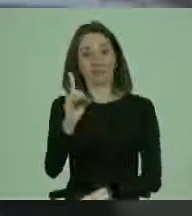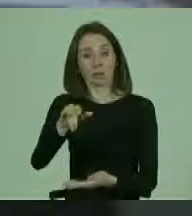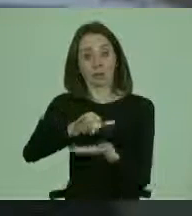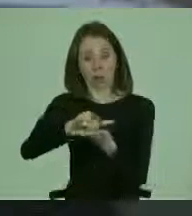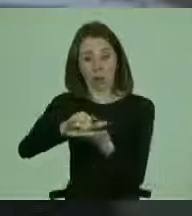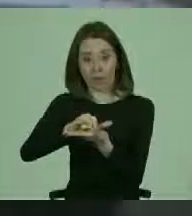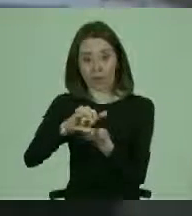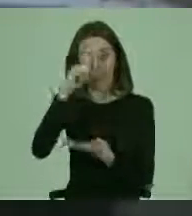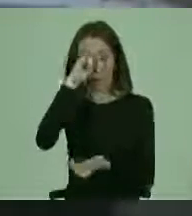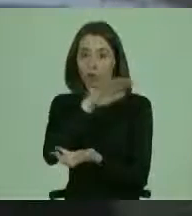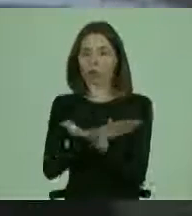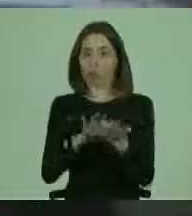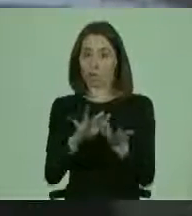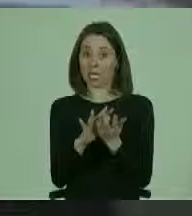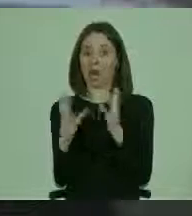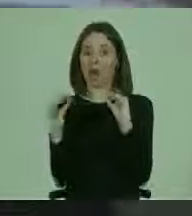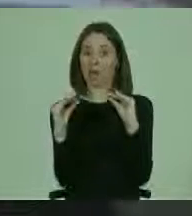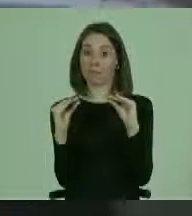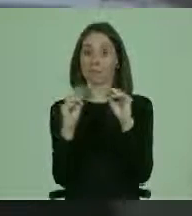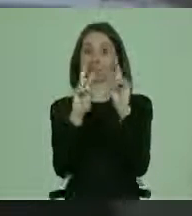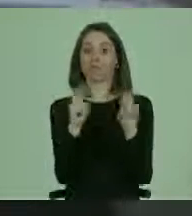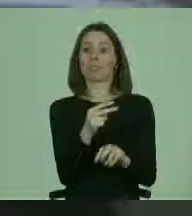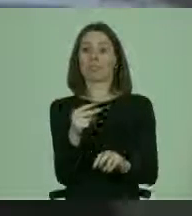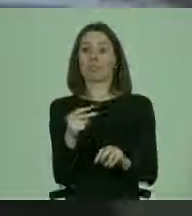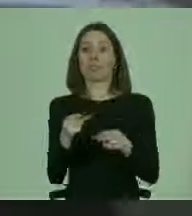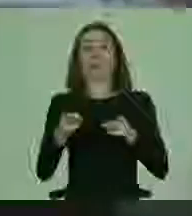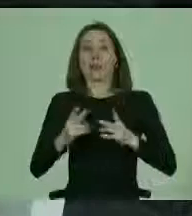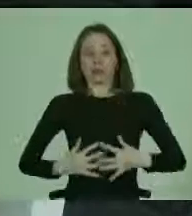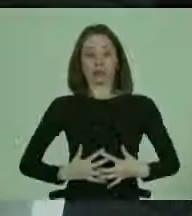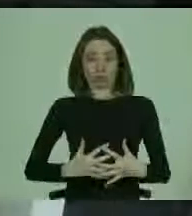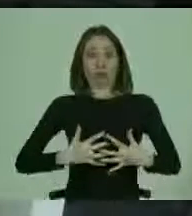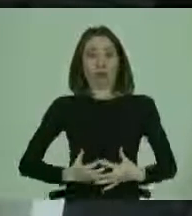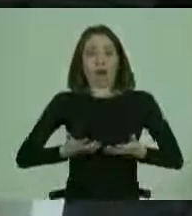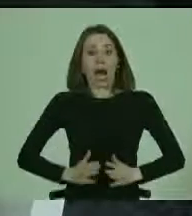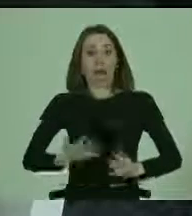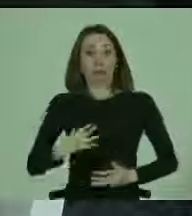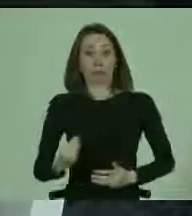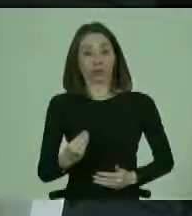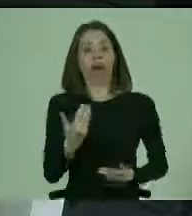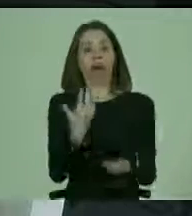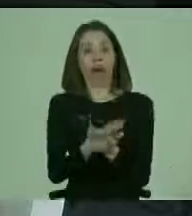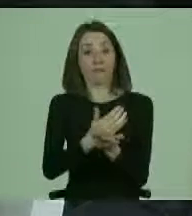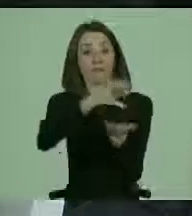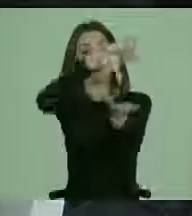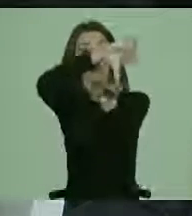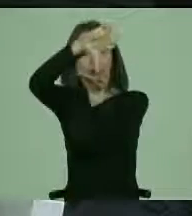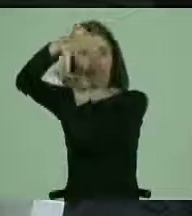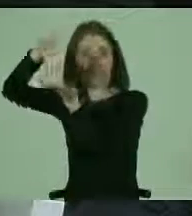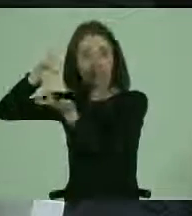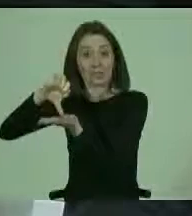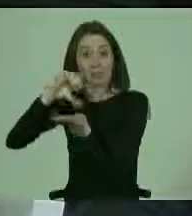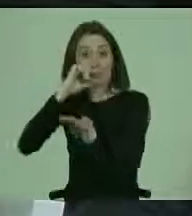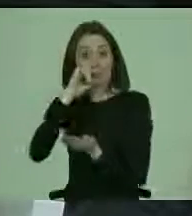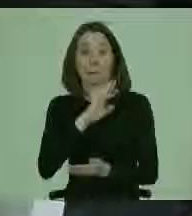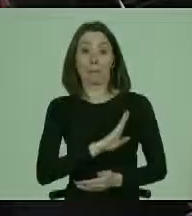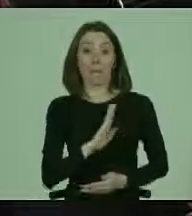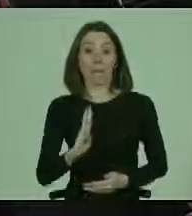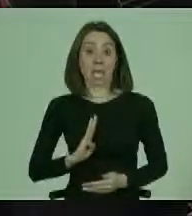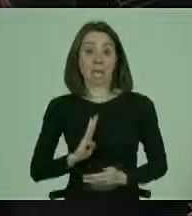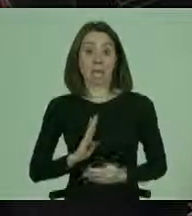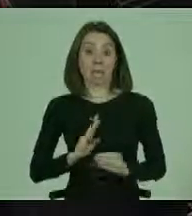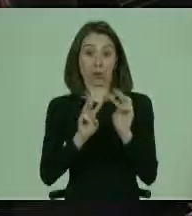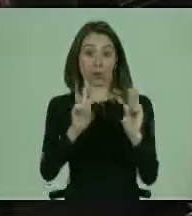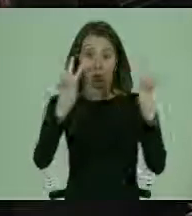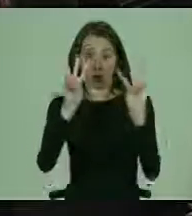fue complejo hablar de sexualidad y reproducción, porque había estados, partes, y lo digo muy